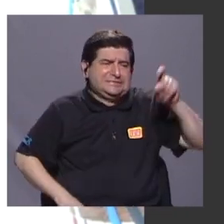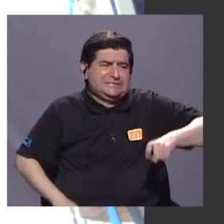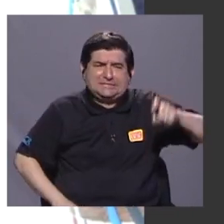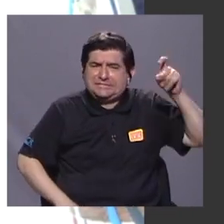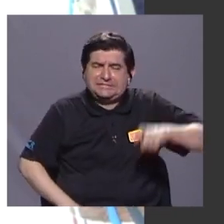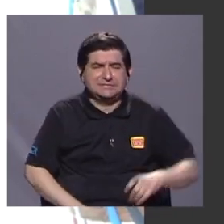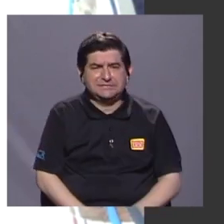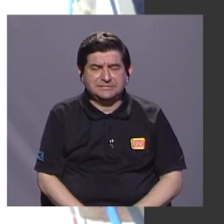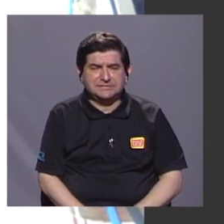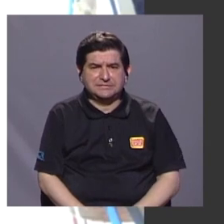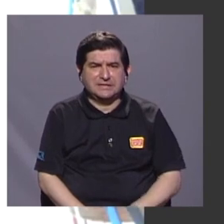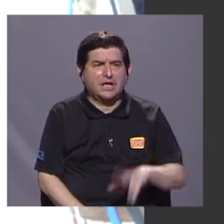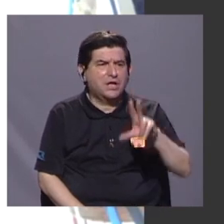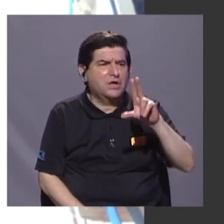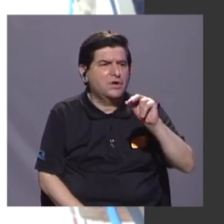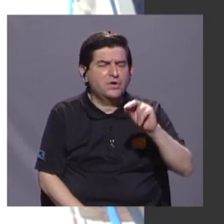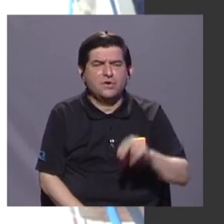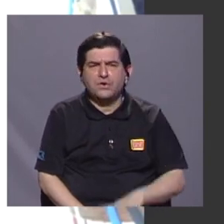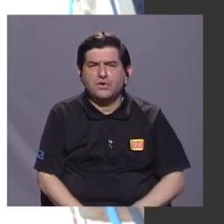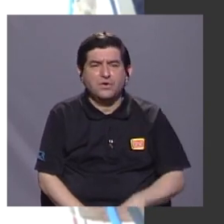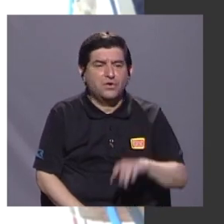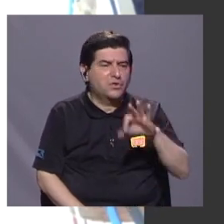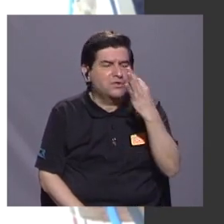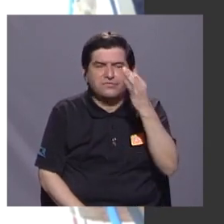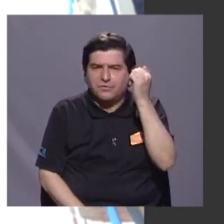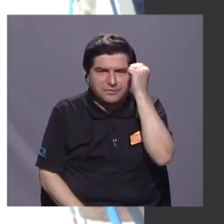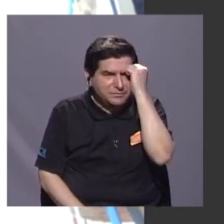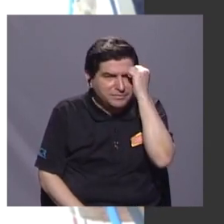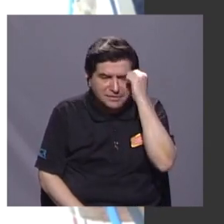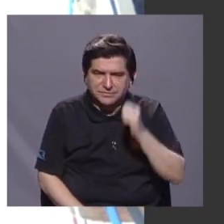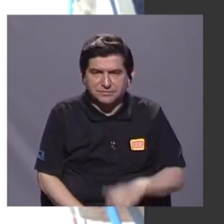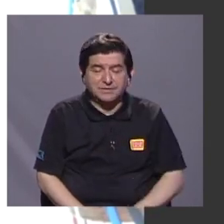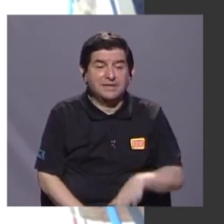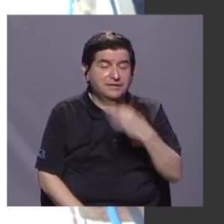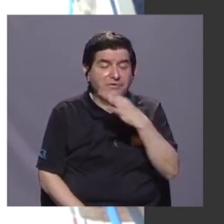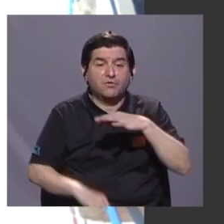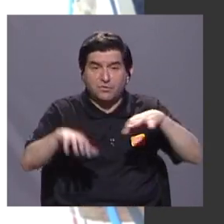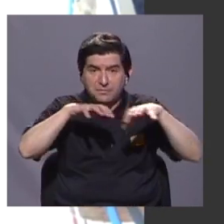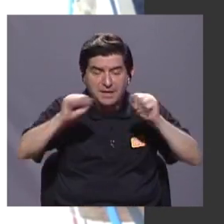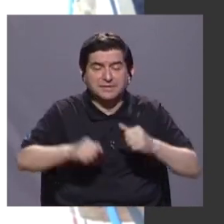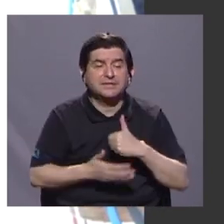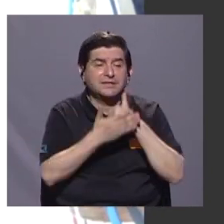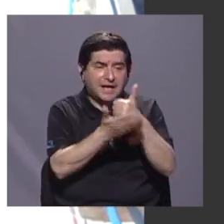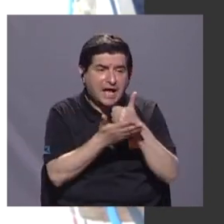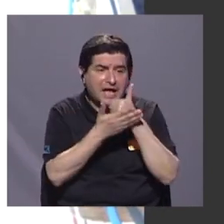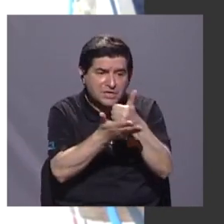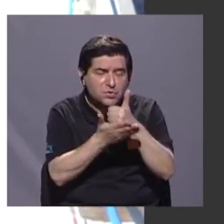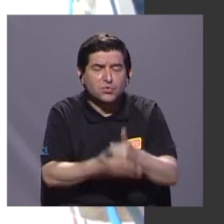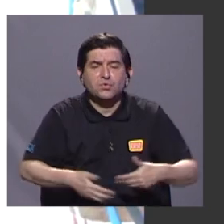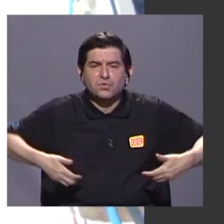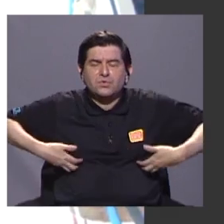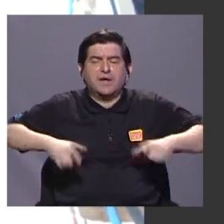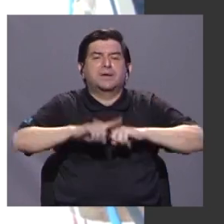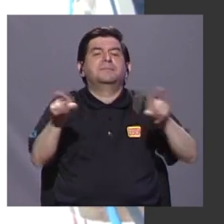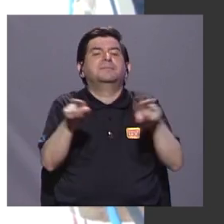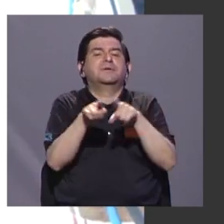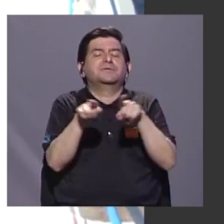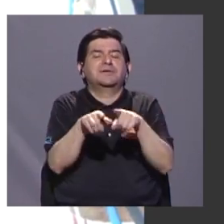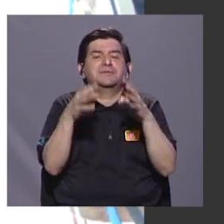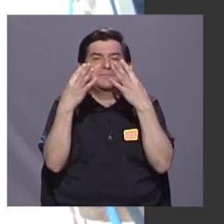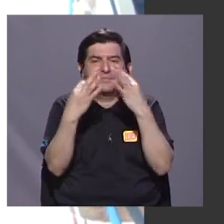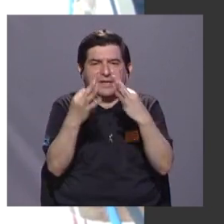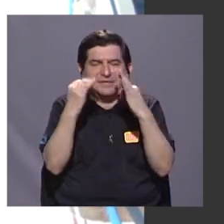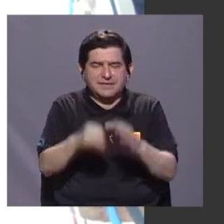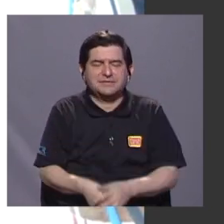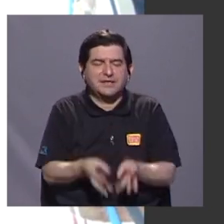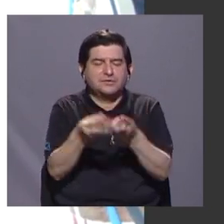no en manera estúpida, digamos, en manera activa para ayudar al animal, pero también para tratar de